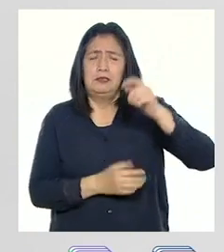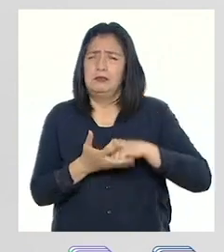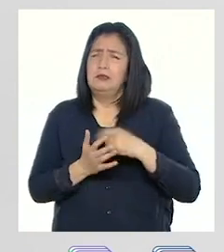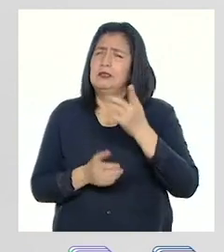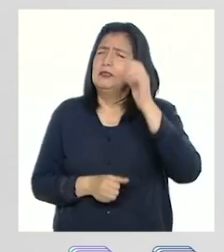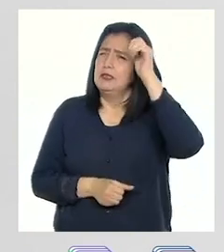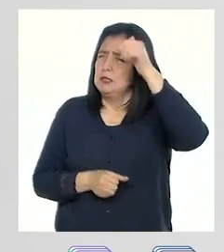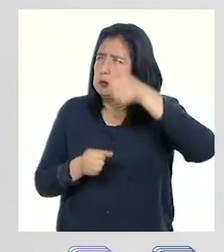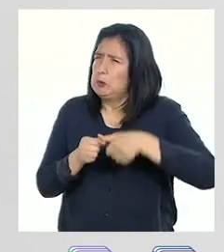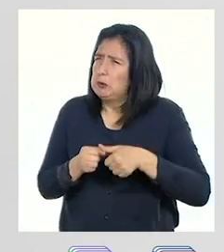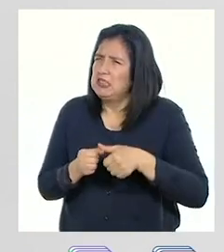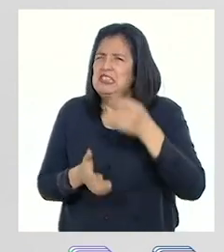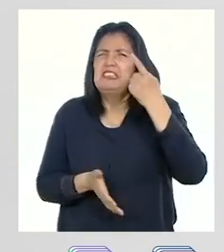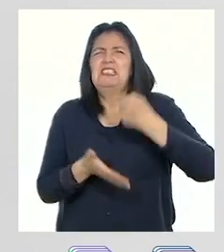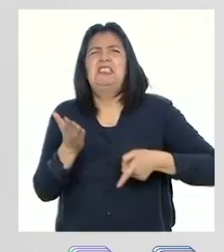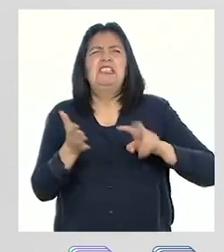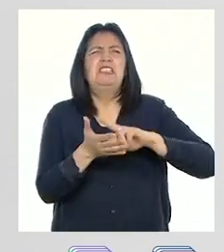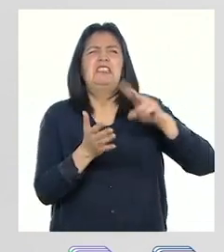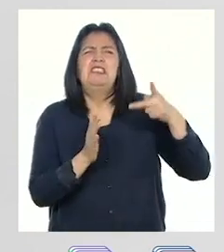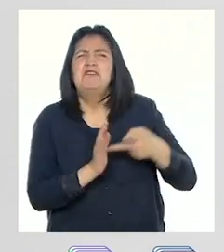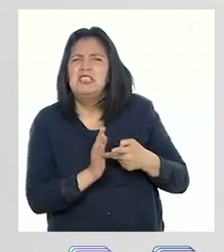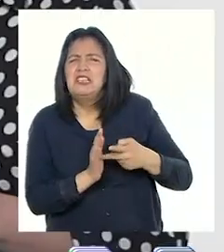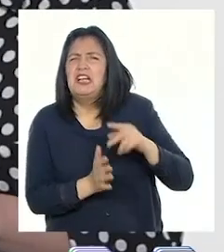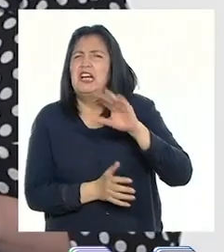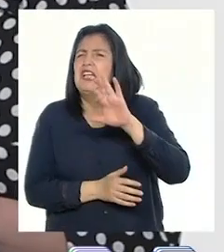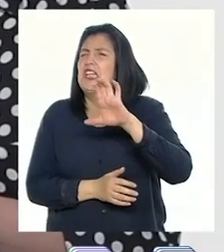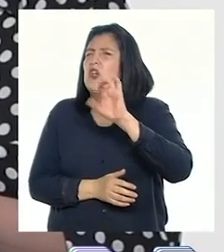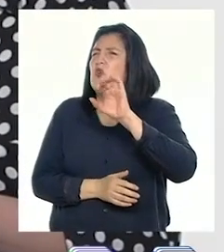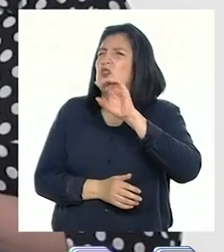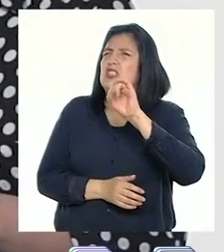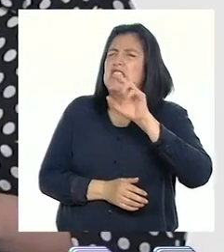era recordar que es un ecosistema.